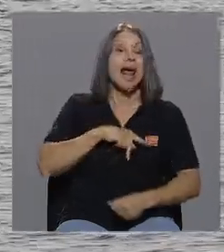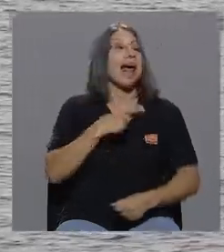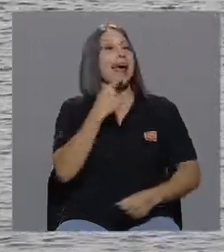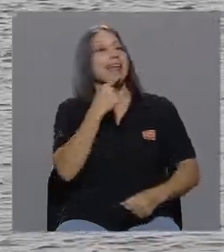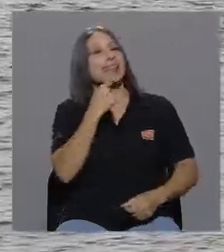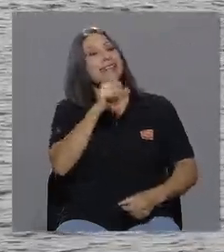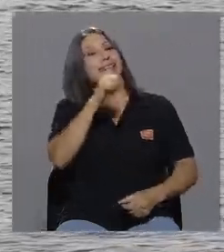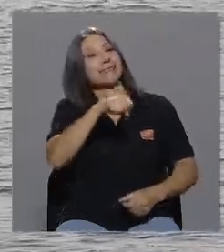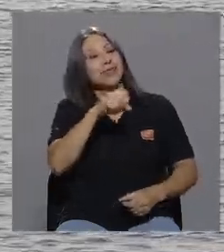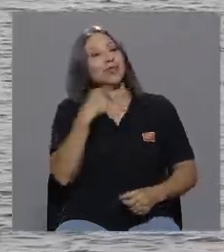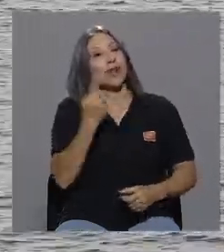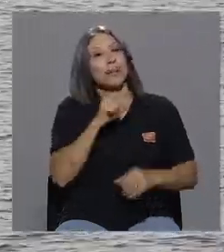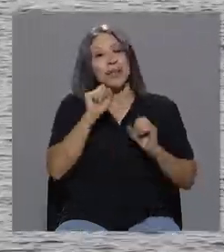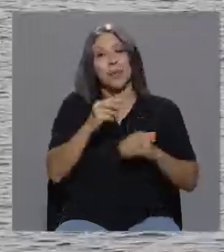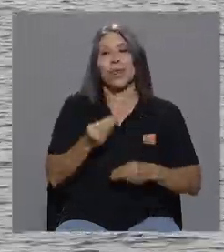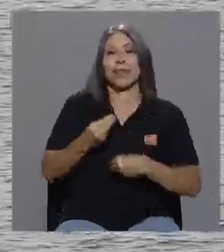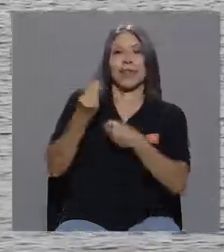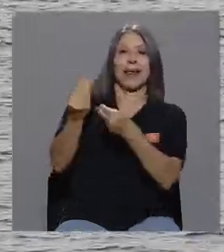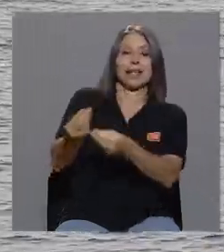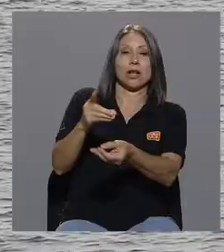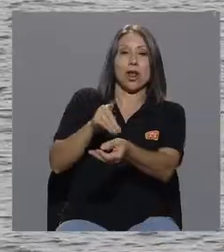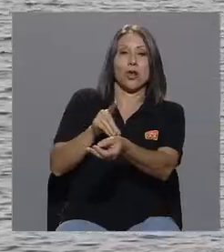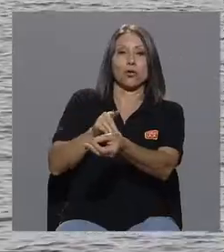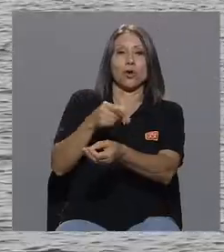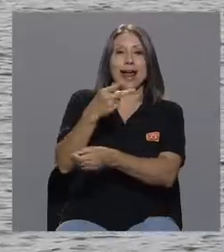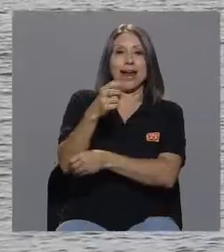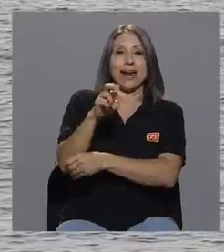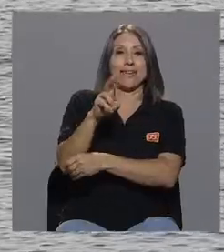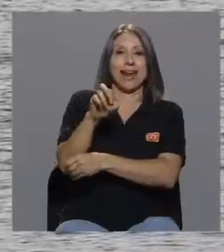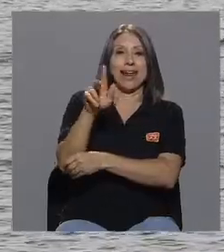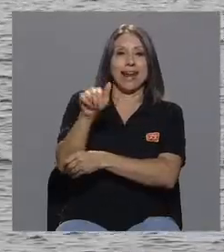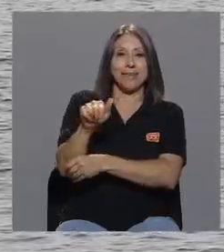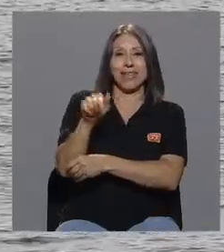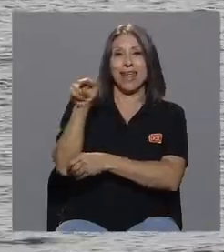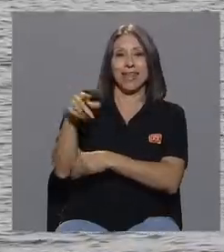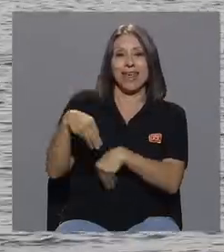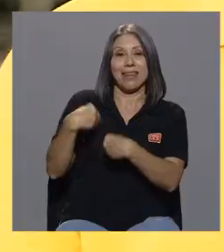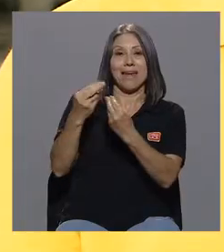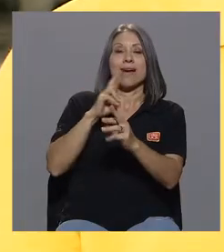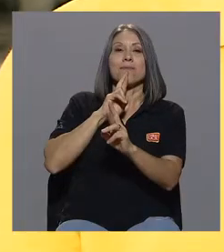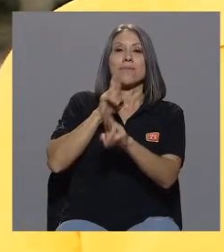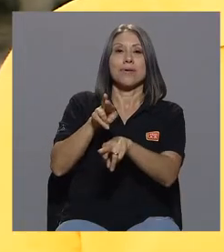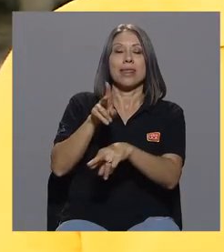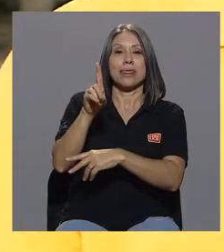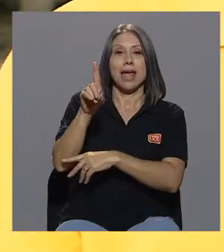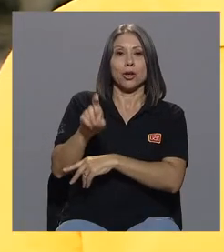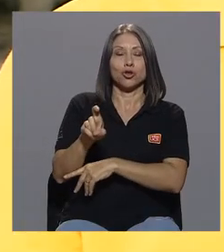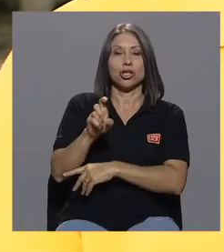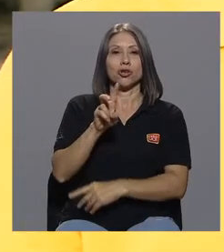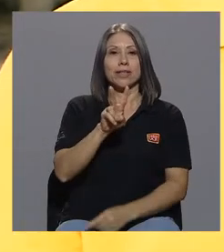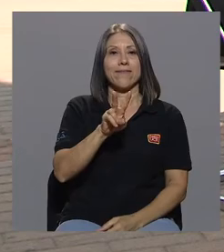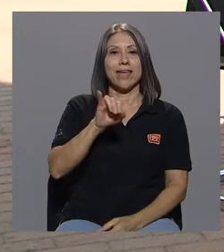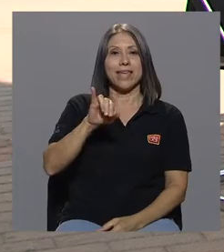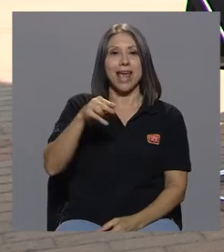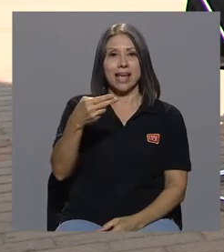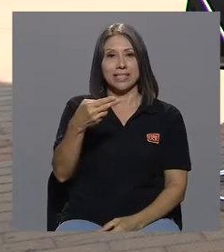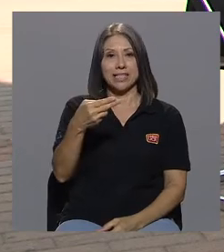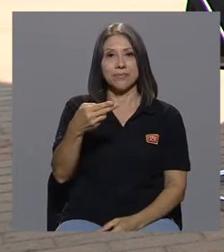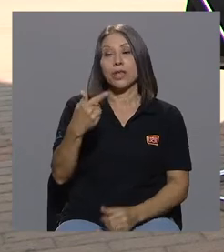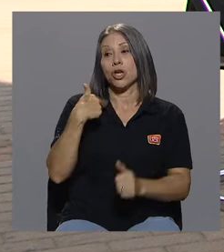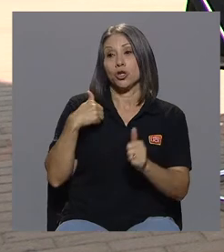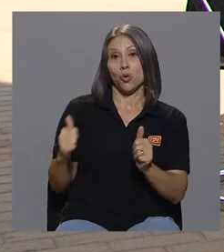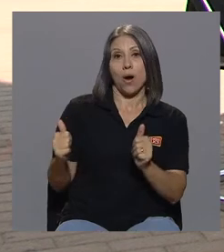hecho, que en ese momento era la doctora Herrera, que es el Herrera quien daba los diagnósticos de VIH. Yo lo acompaño a mi